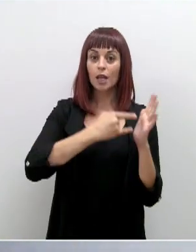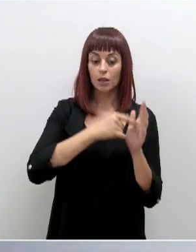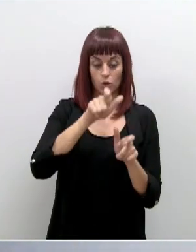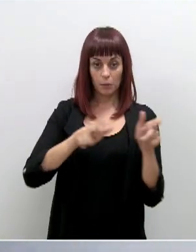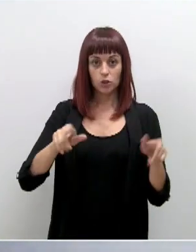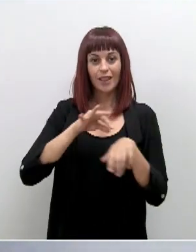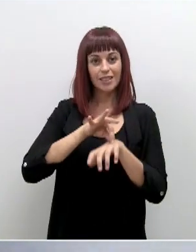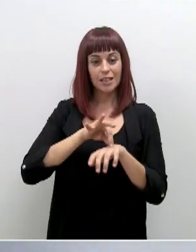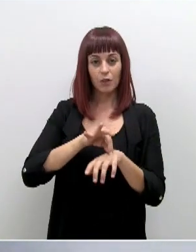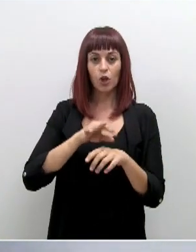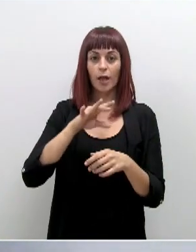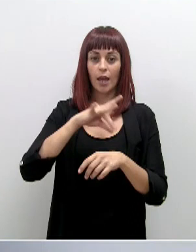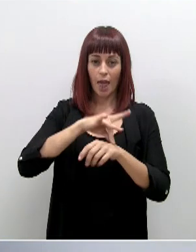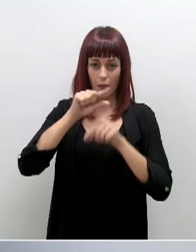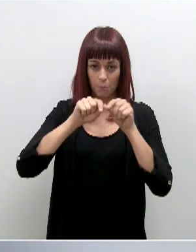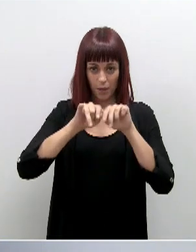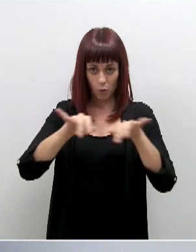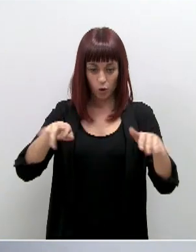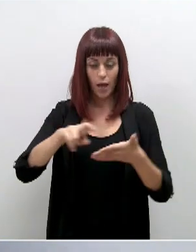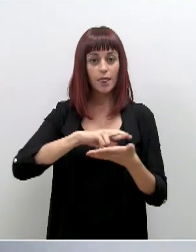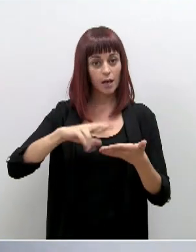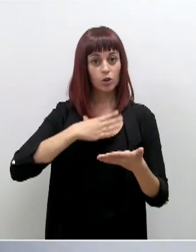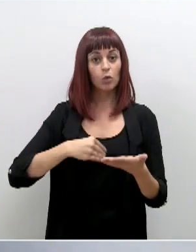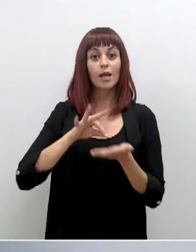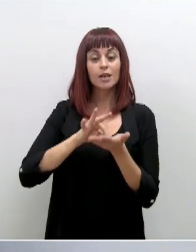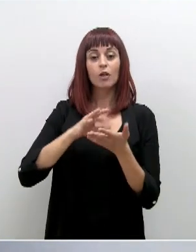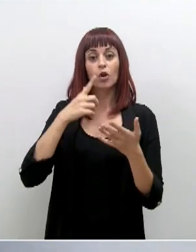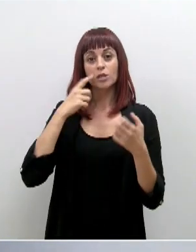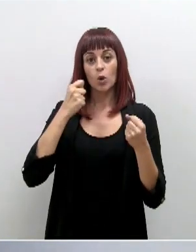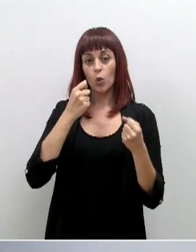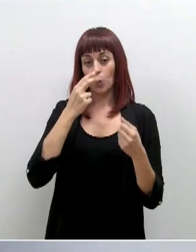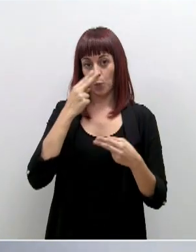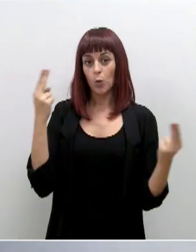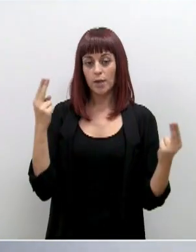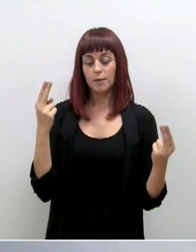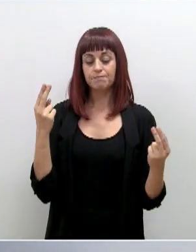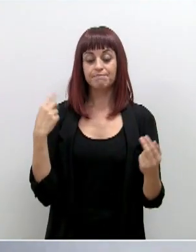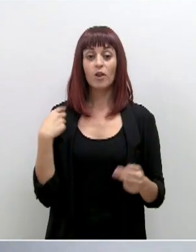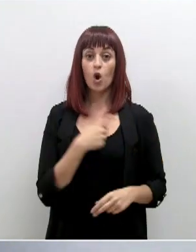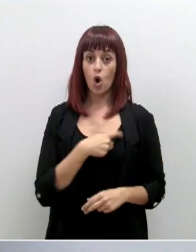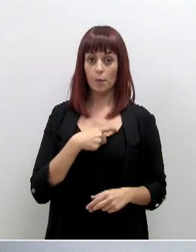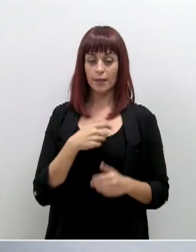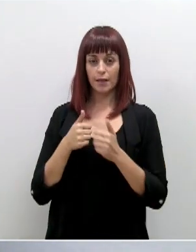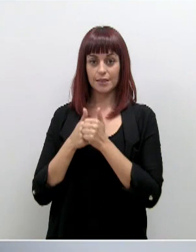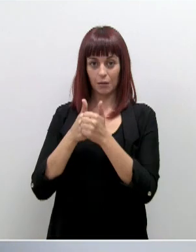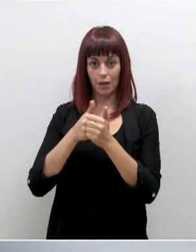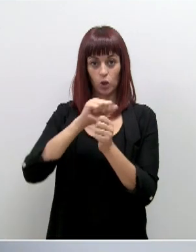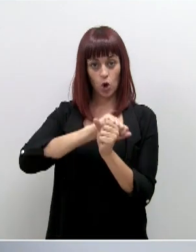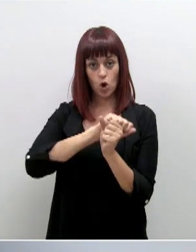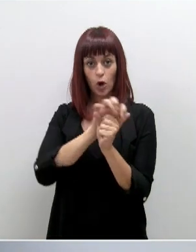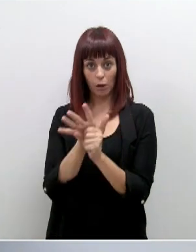pública y el Servicio de Epidemiología de la región de Murcia, desde el Comité de Seguimiento de COVID